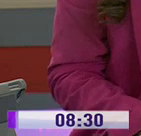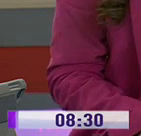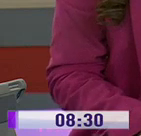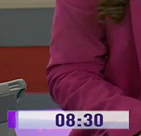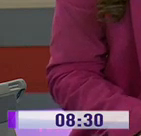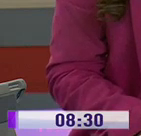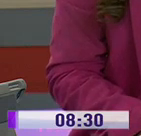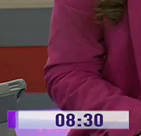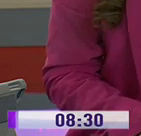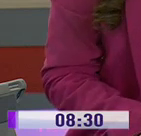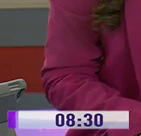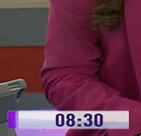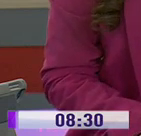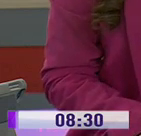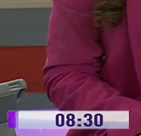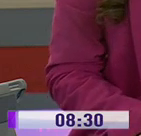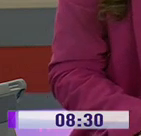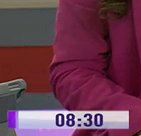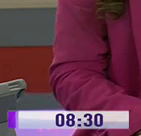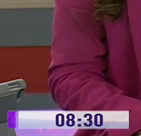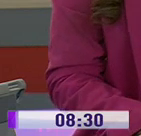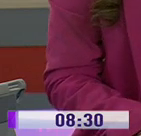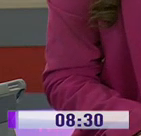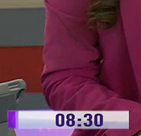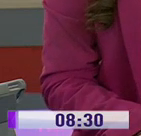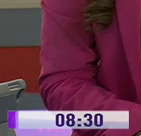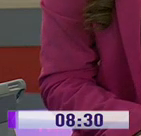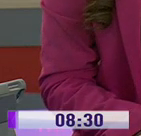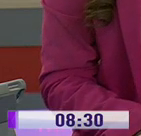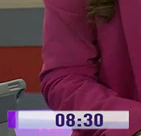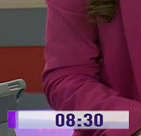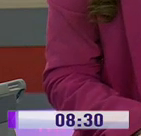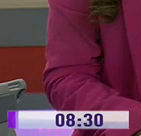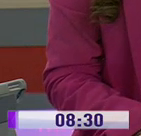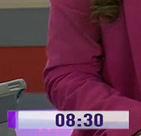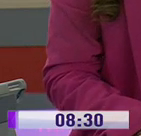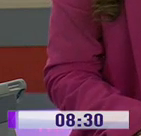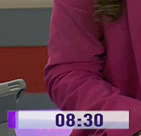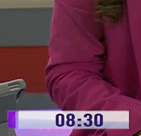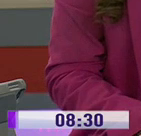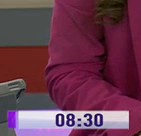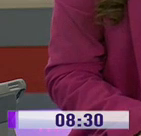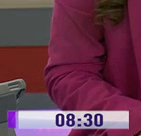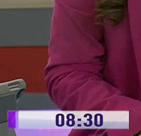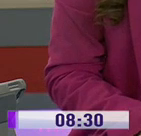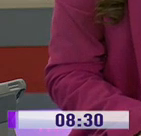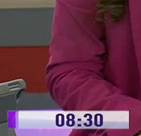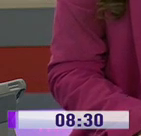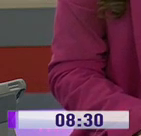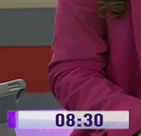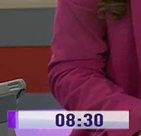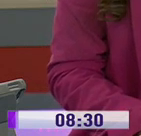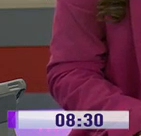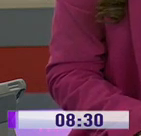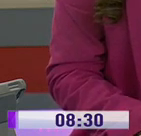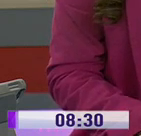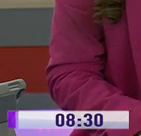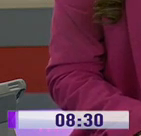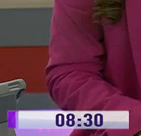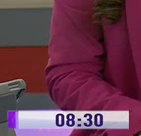funerarias y la creación de un cementerio y sitios de aislamiento temporales para pacientes con síntomas leves de COVID-19.